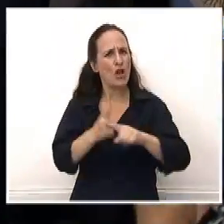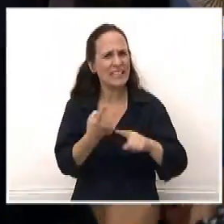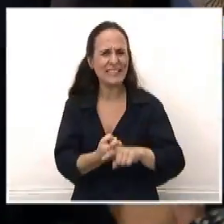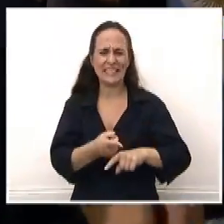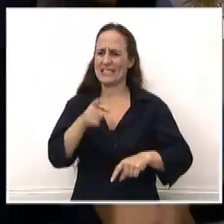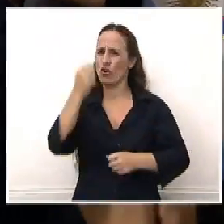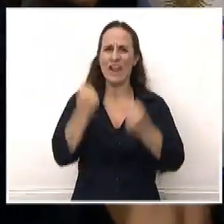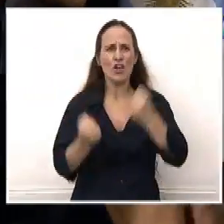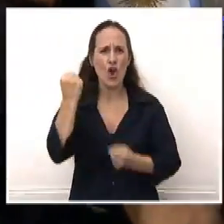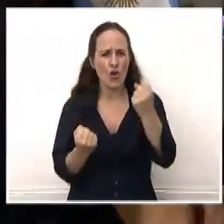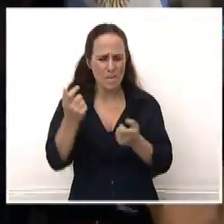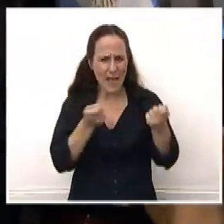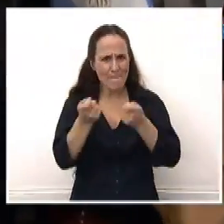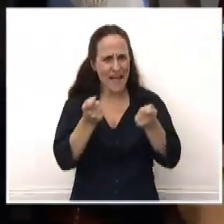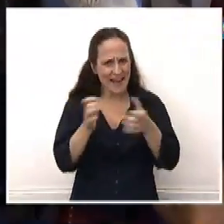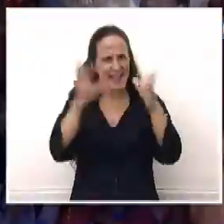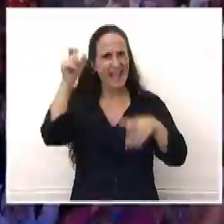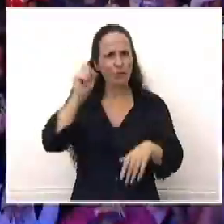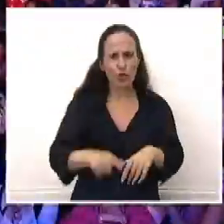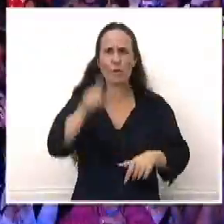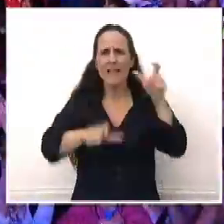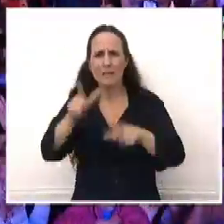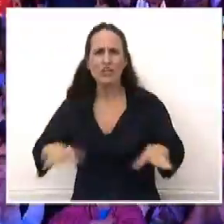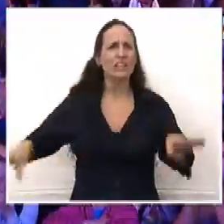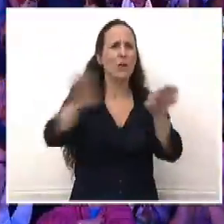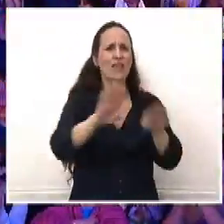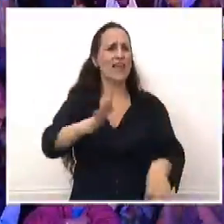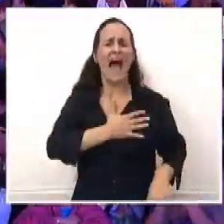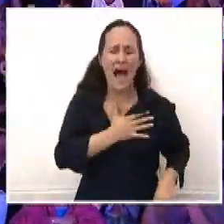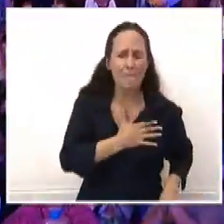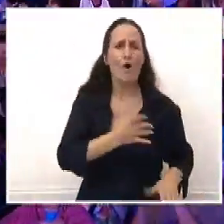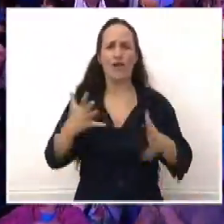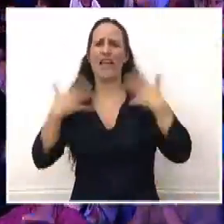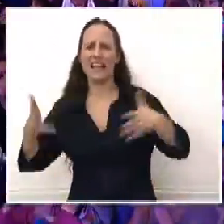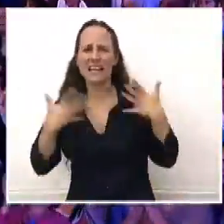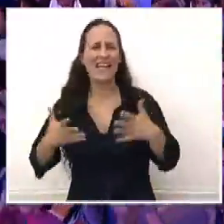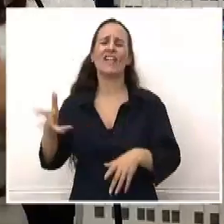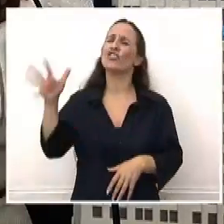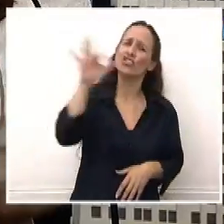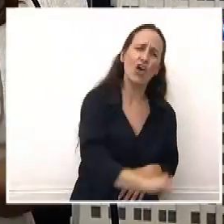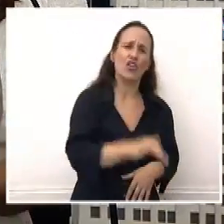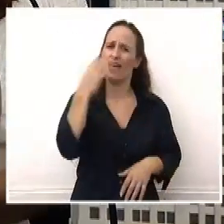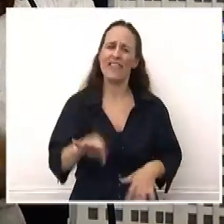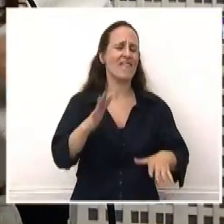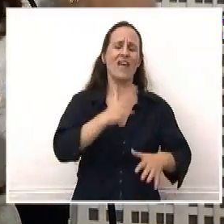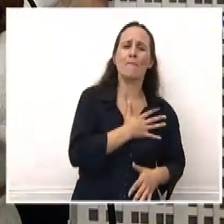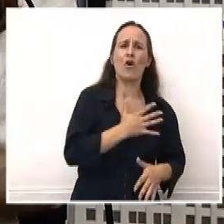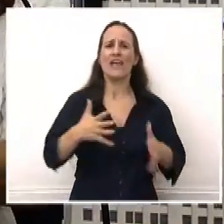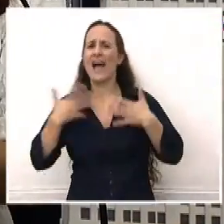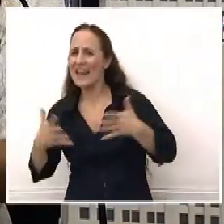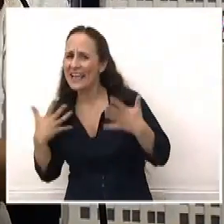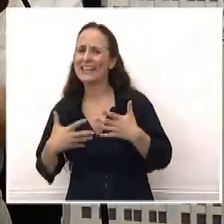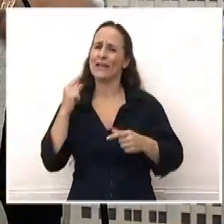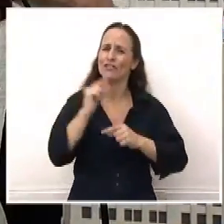y con igualdad social, amor y alegría todos los días para construir y lograrla, para